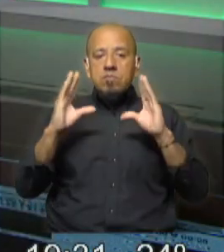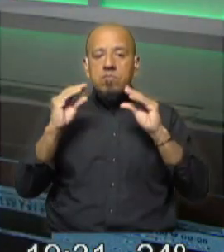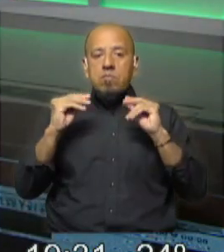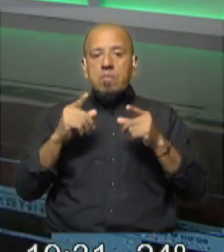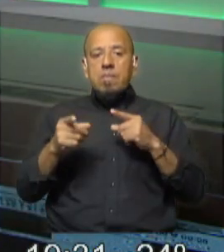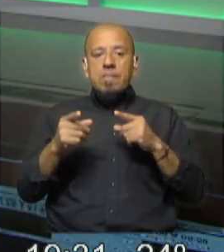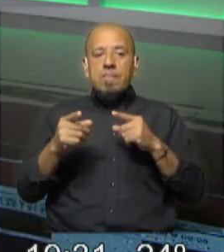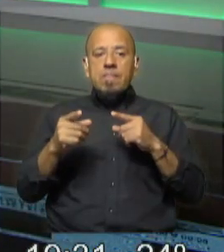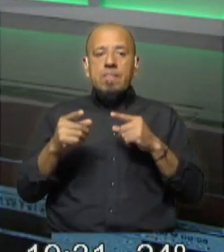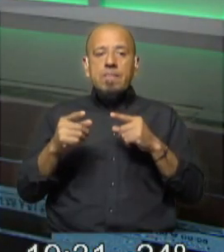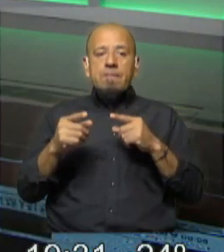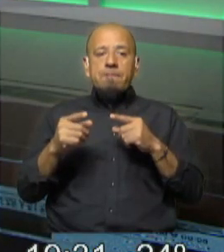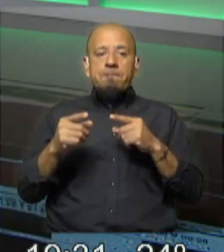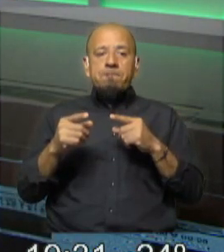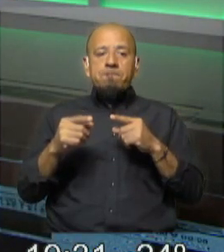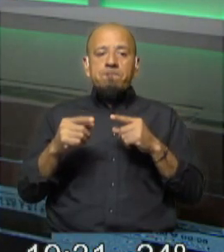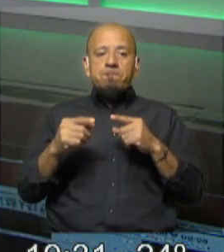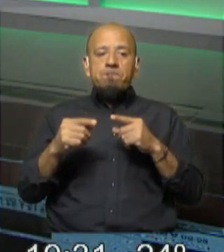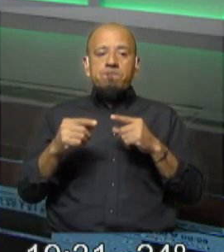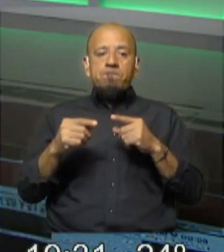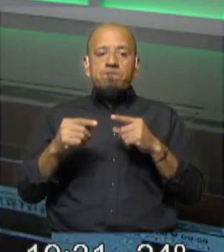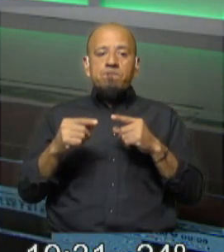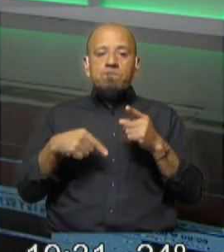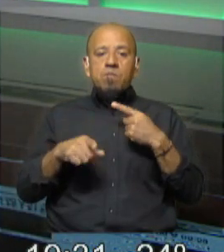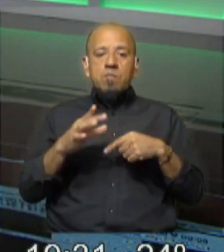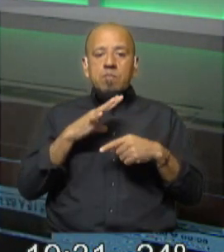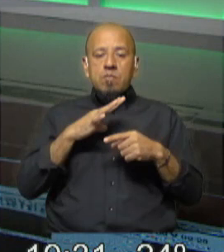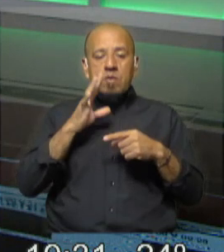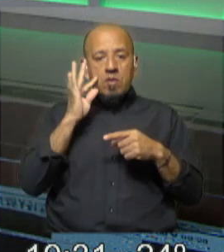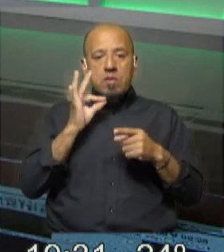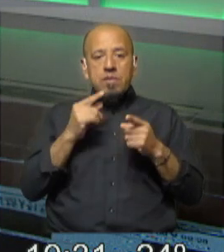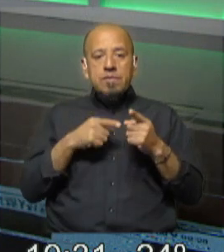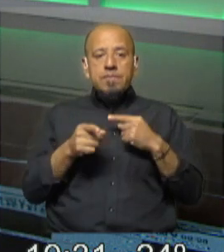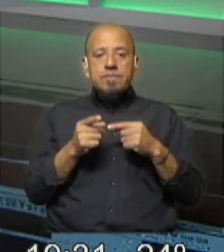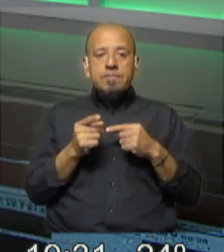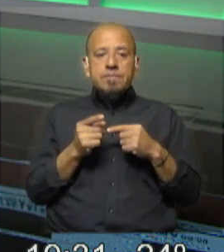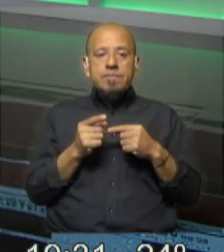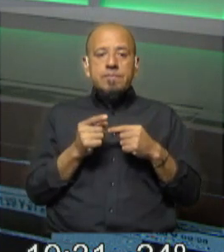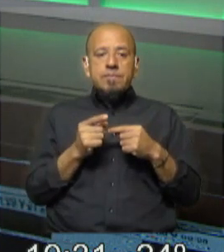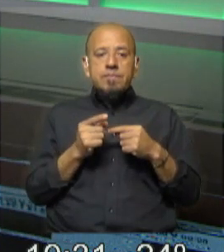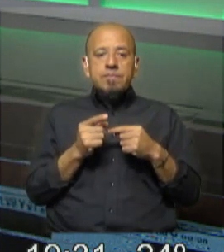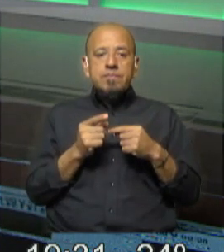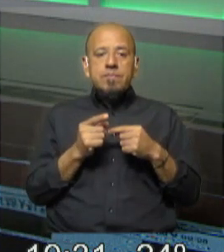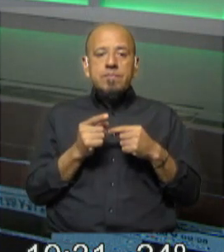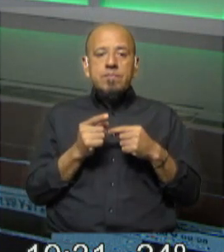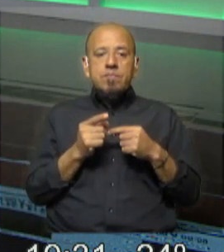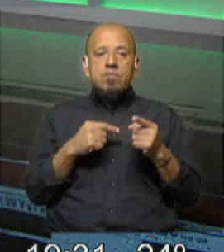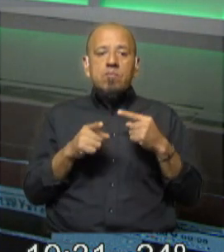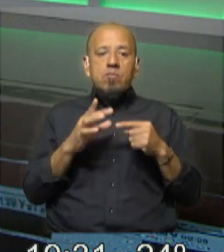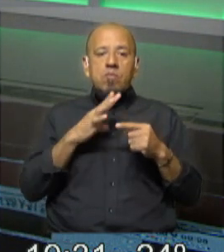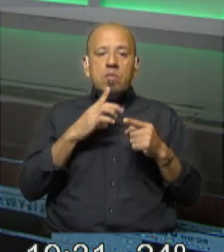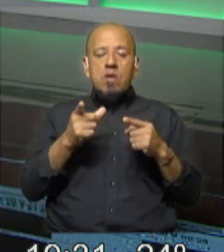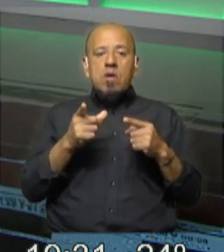patrullaje, con más posibilidades también por temas de oscuridad, que eso